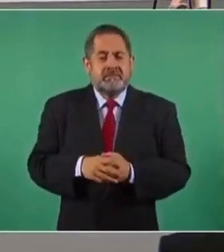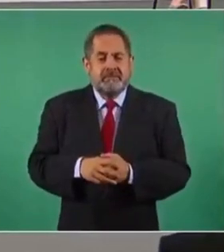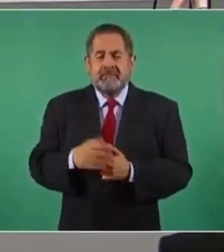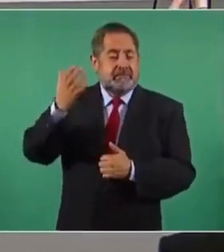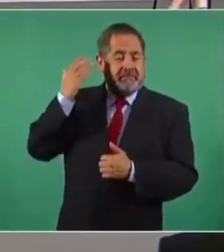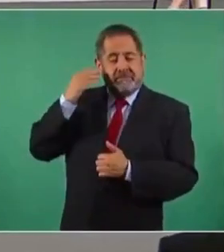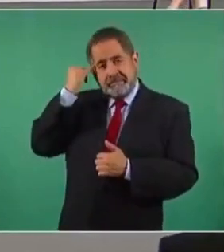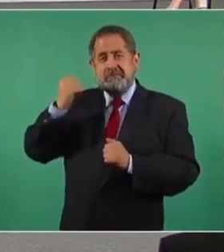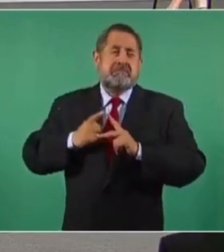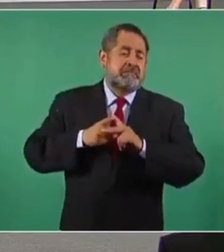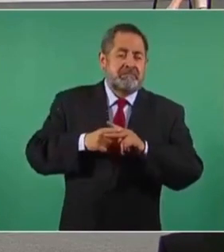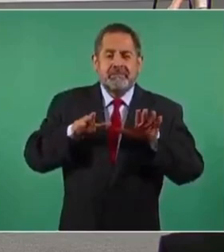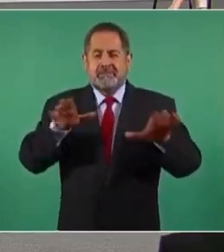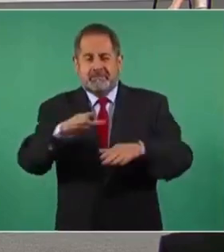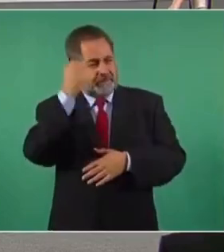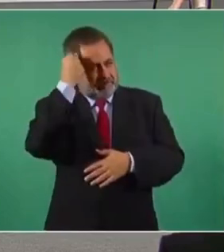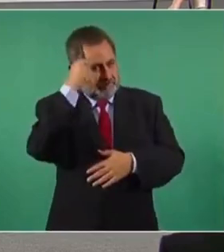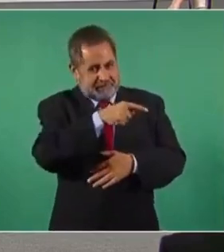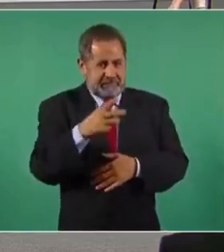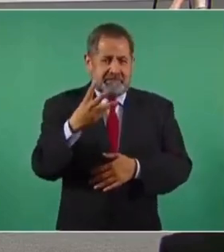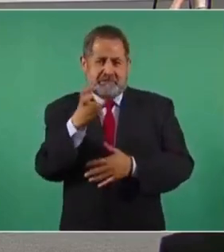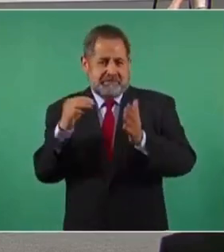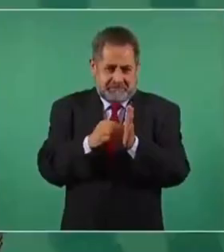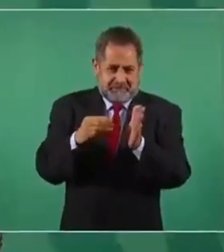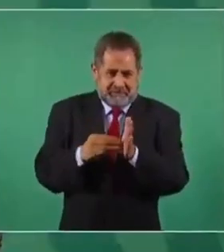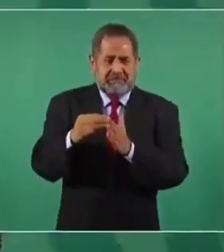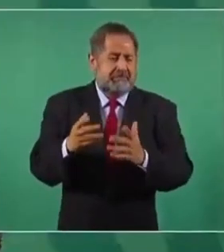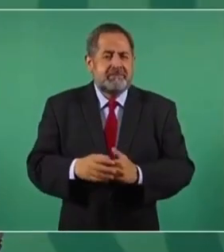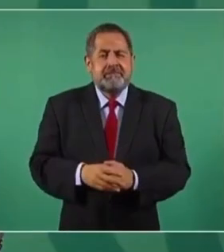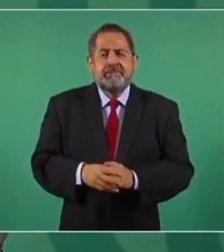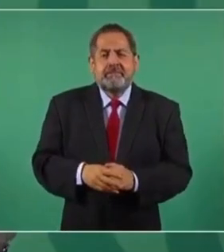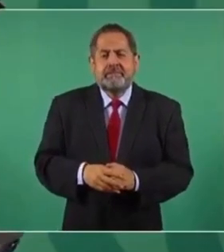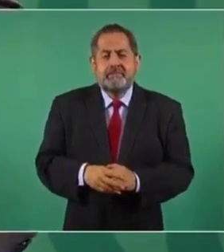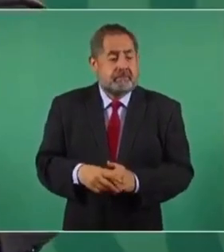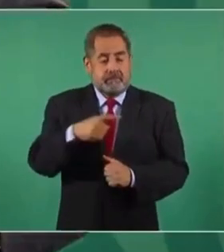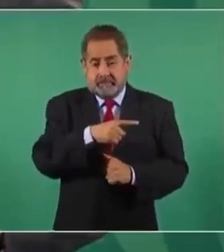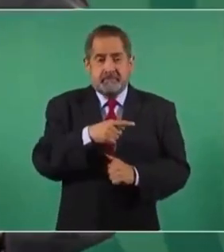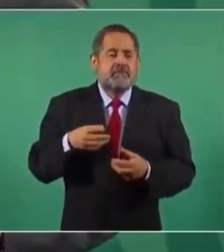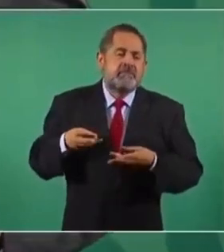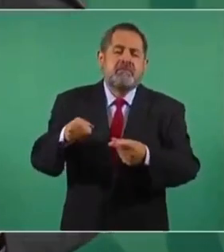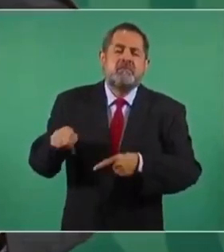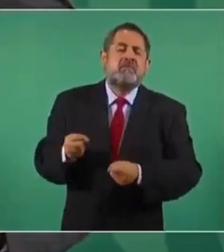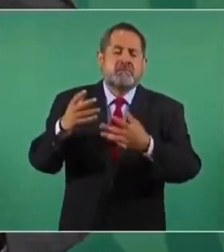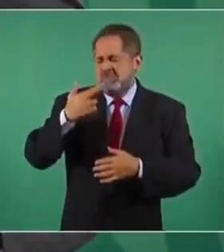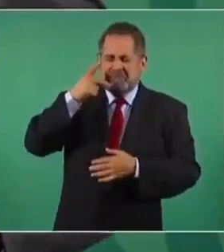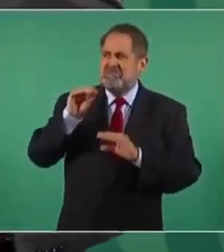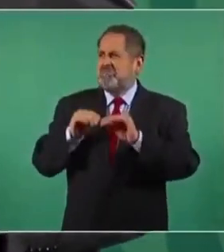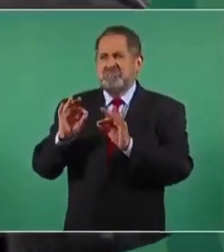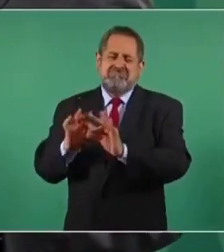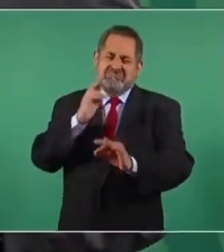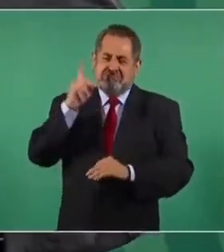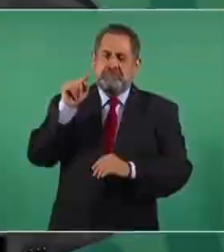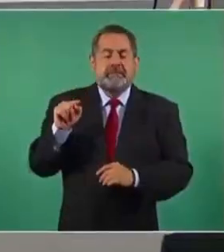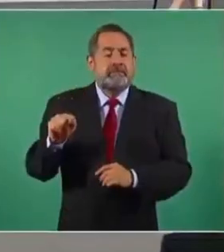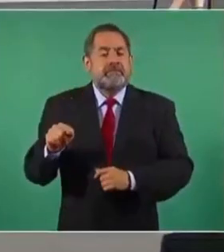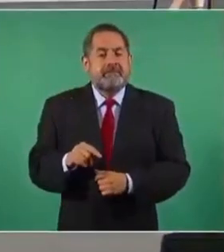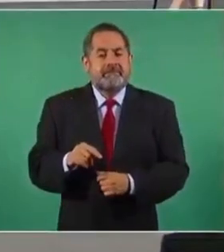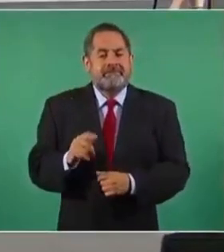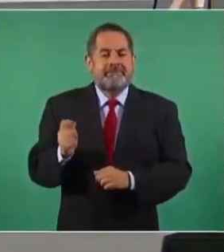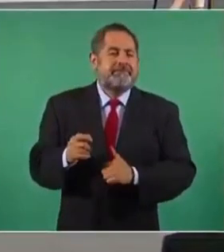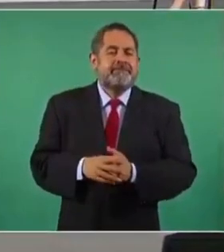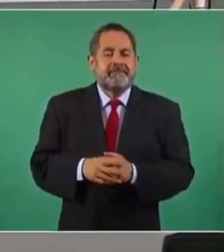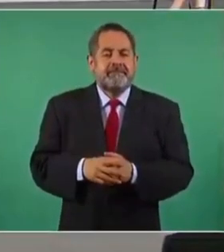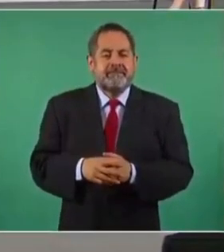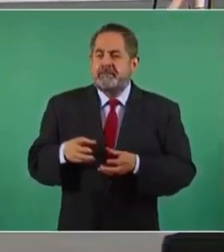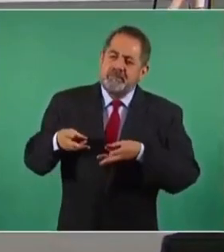tenía estimado construir el aeropuerto de Texcoco en 300 mil millones. Este aeropuerto, mucho mejor, va